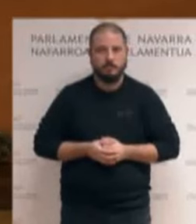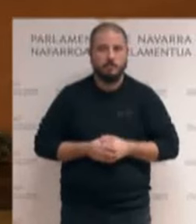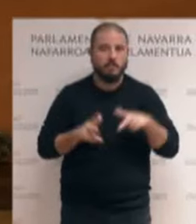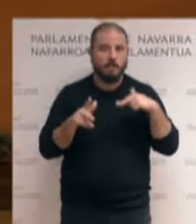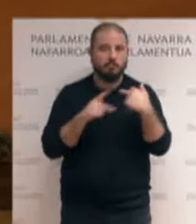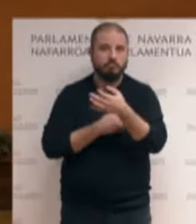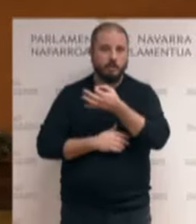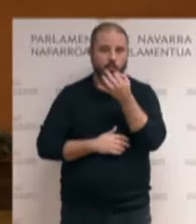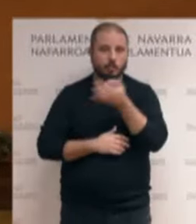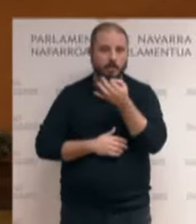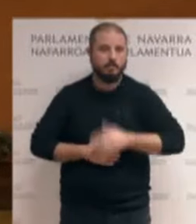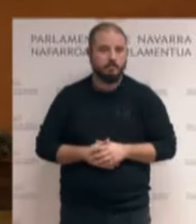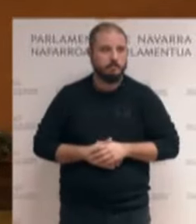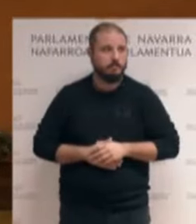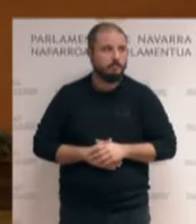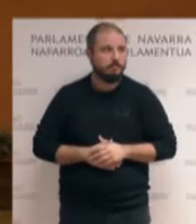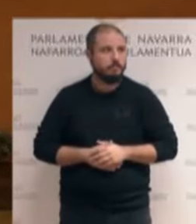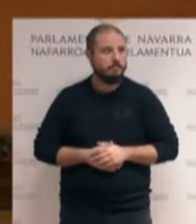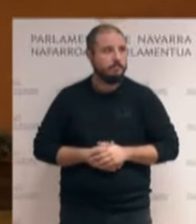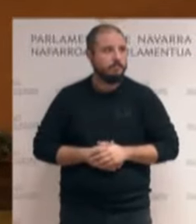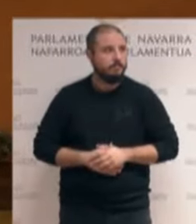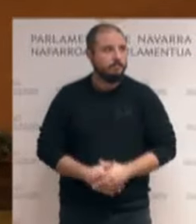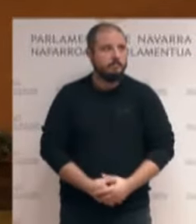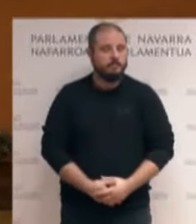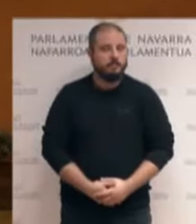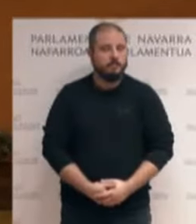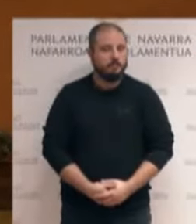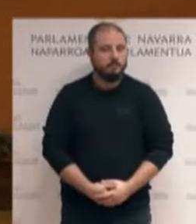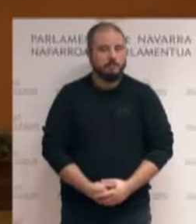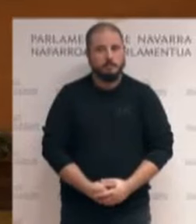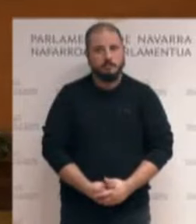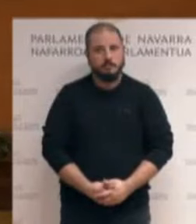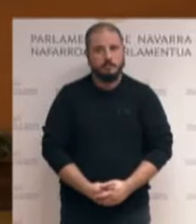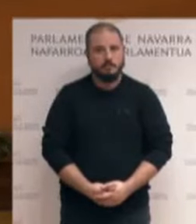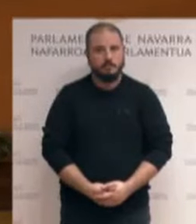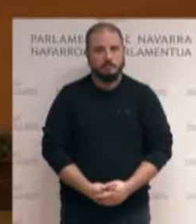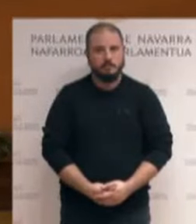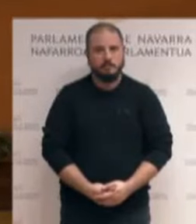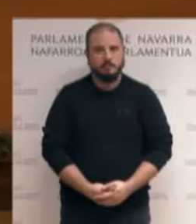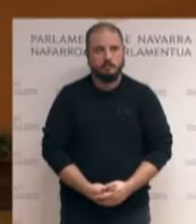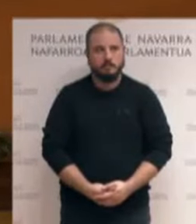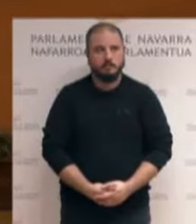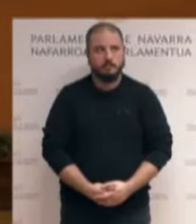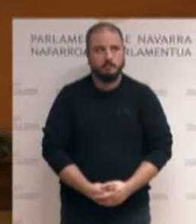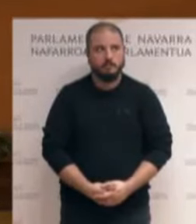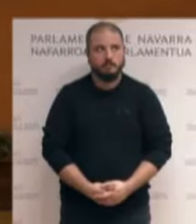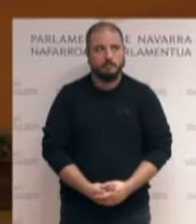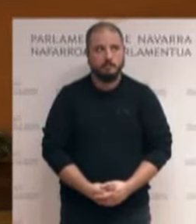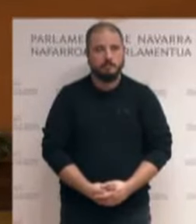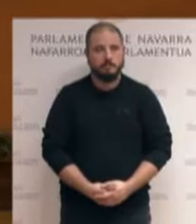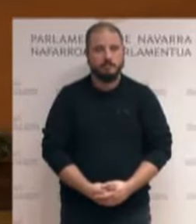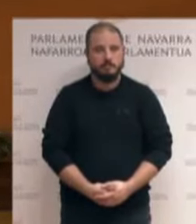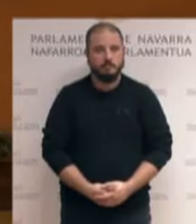eskubide bezala ulertzen dugu. Eta eskubide bat den einean bermatzeko bete beharra daukagu.